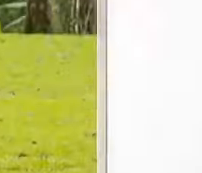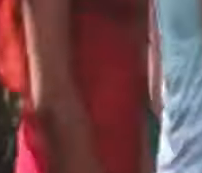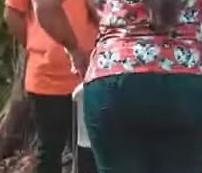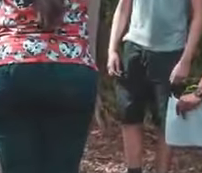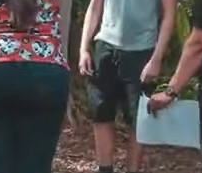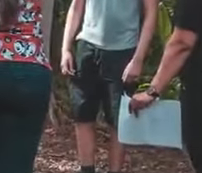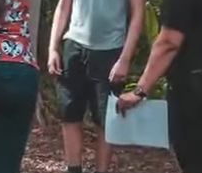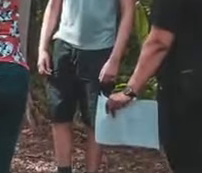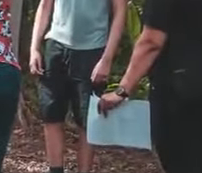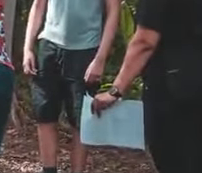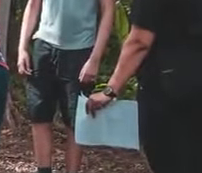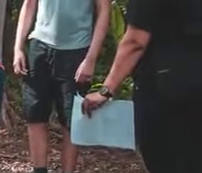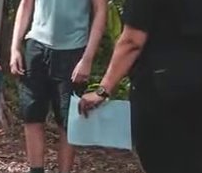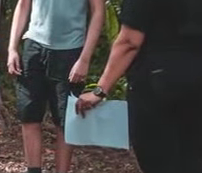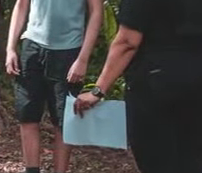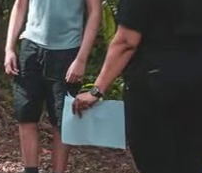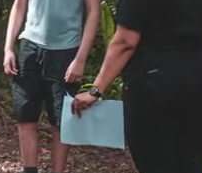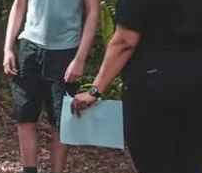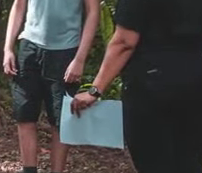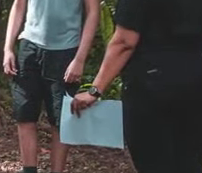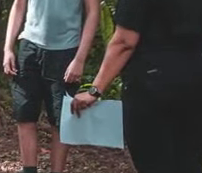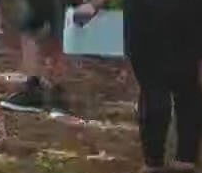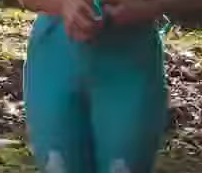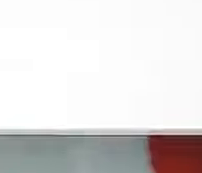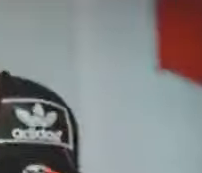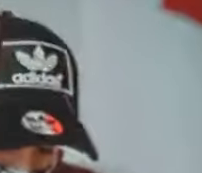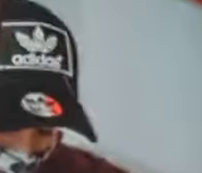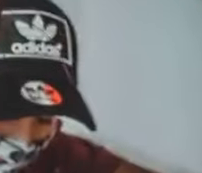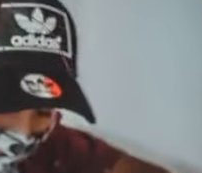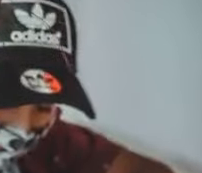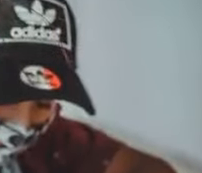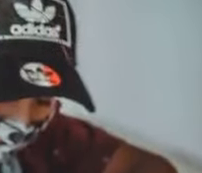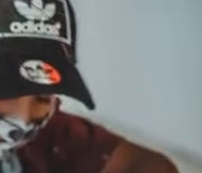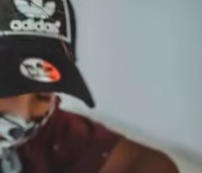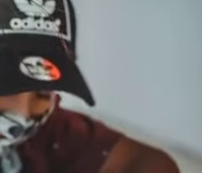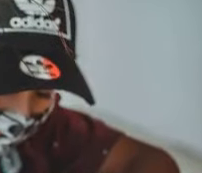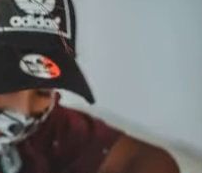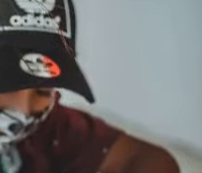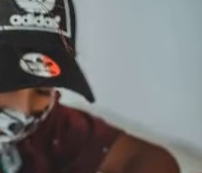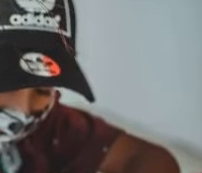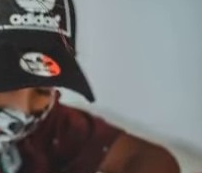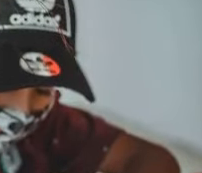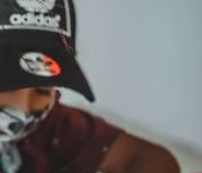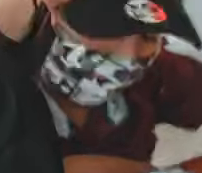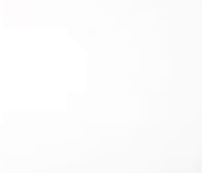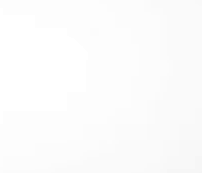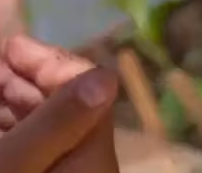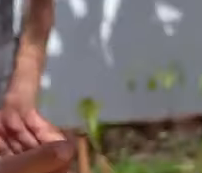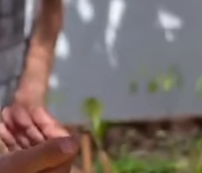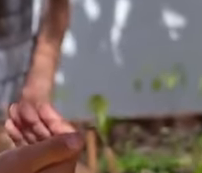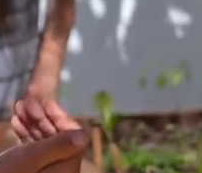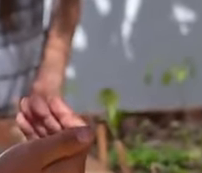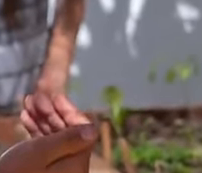nacional y local donde se vele por sus derechos y el desarrollo de habilidades para la vida creyendo que esos dos elementos les dará un